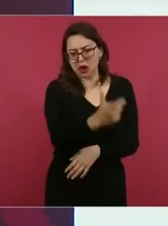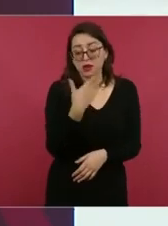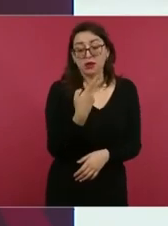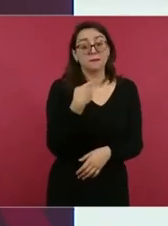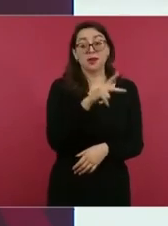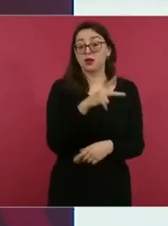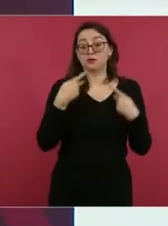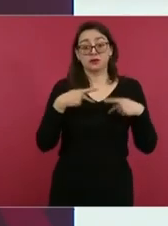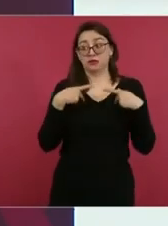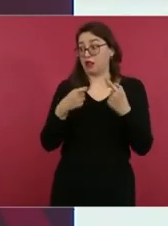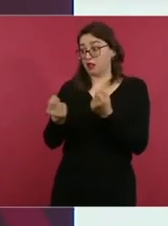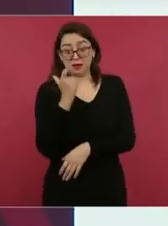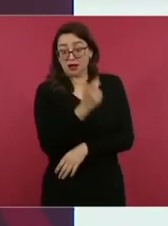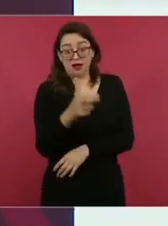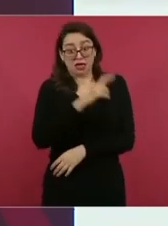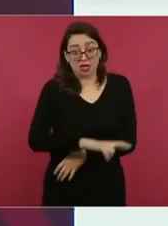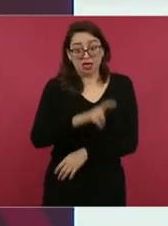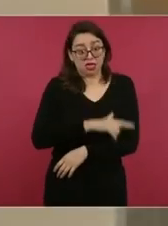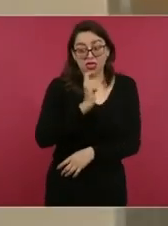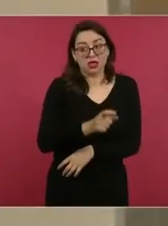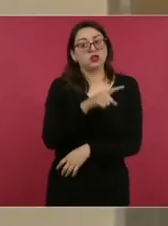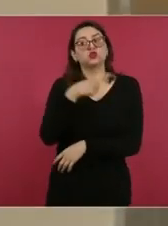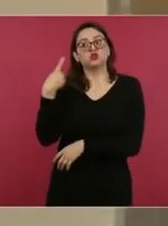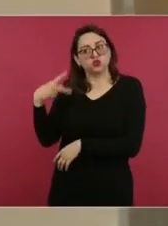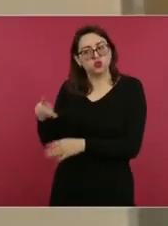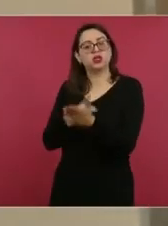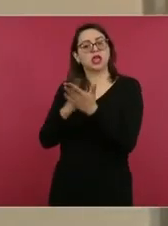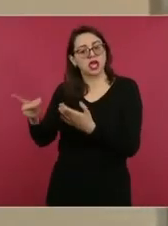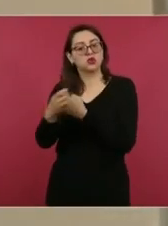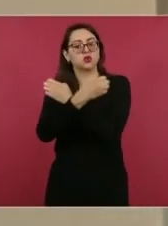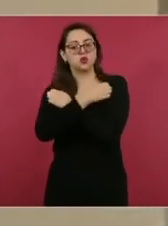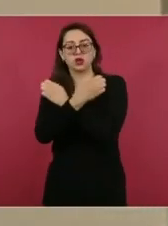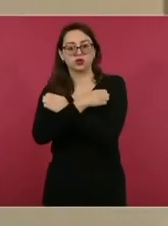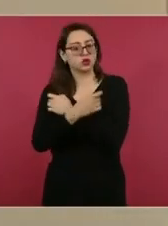escolaridad. La educación como la salud no son privilegios, son derechos.